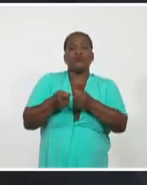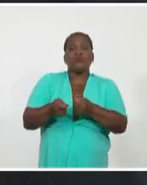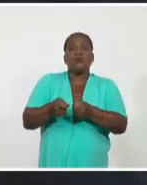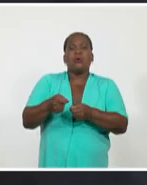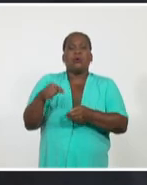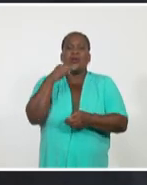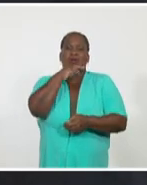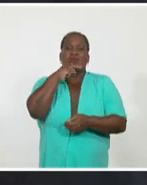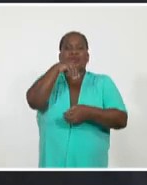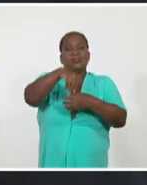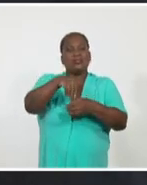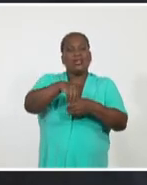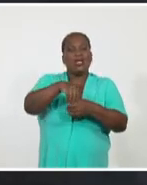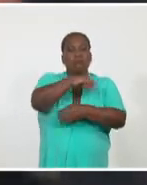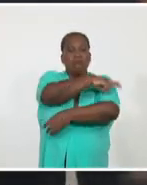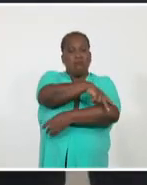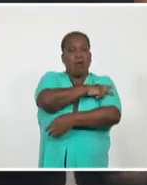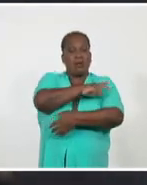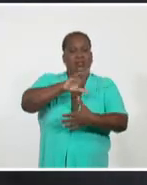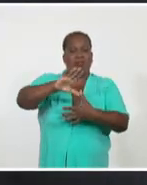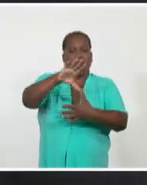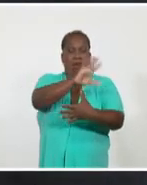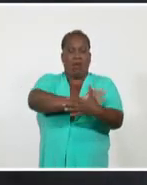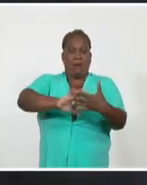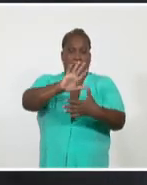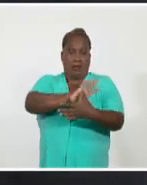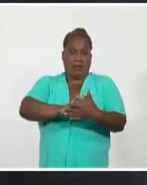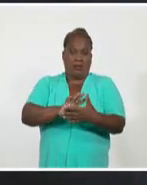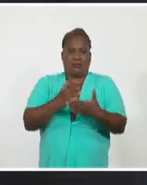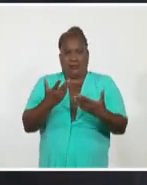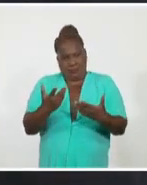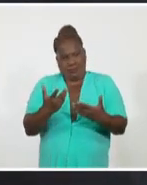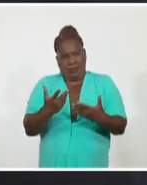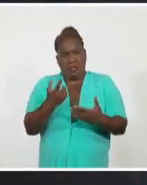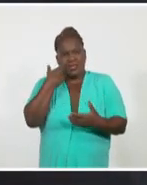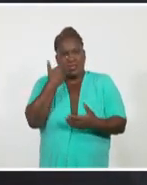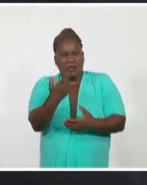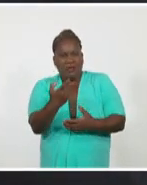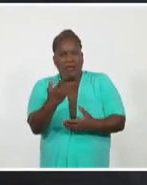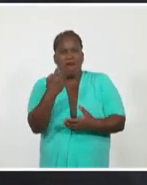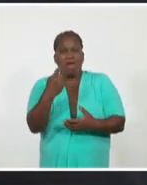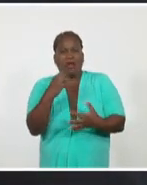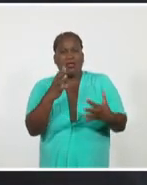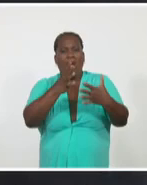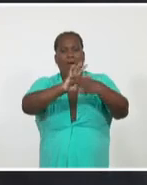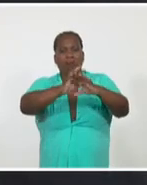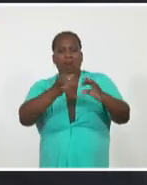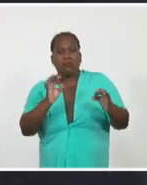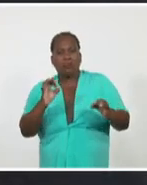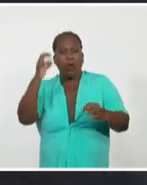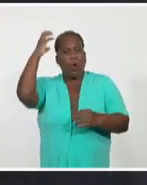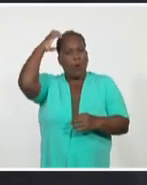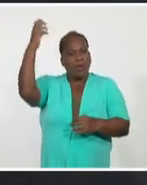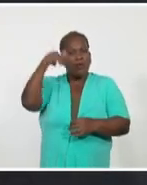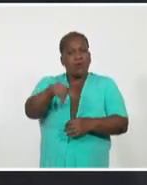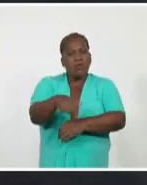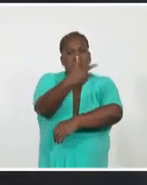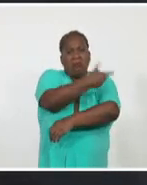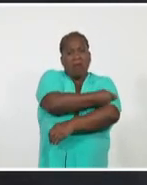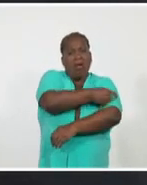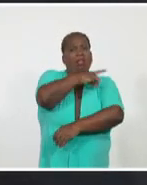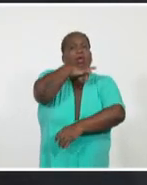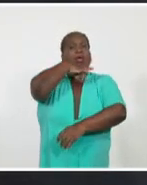países de las Américas. Además de la falta de coordinación gubernamental y una vacunación a paso de tortuga,